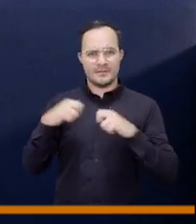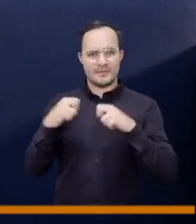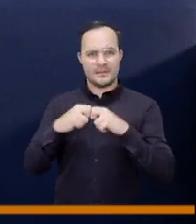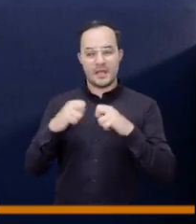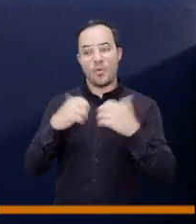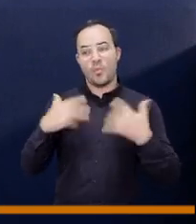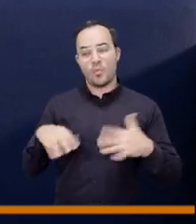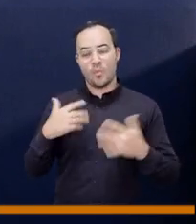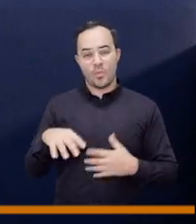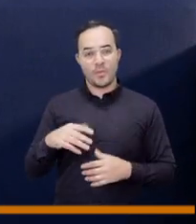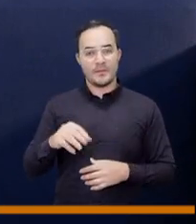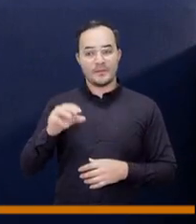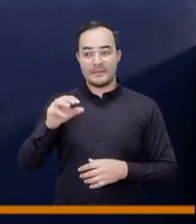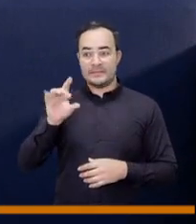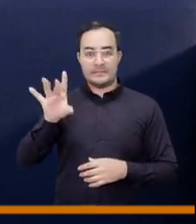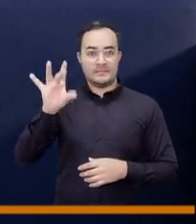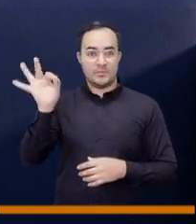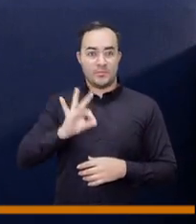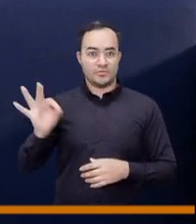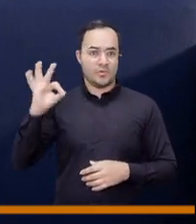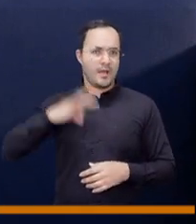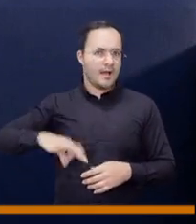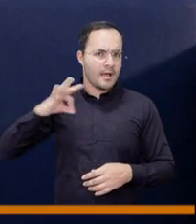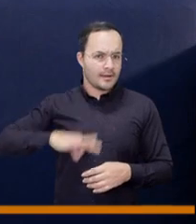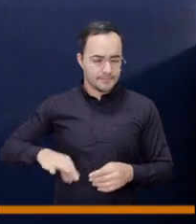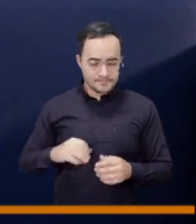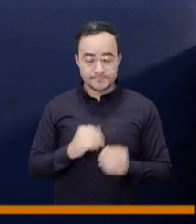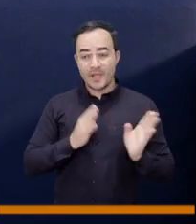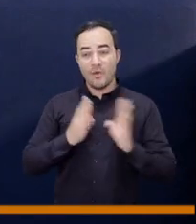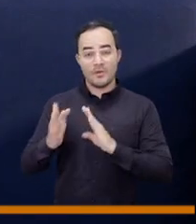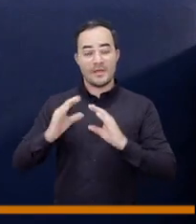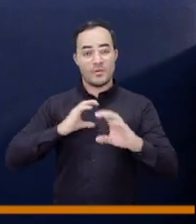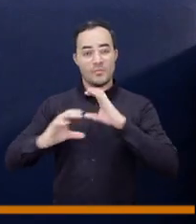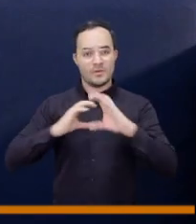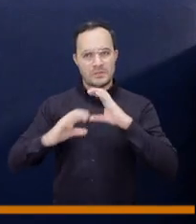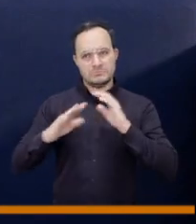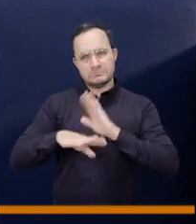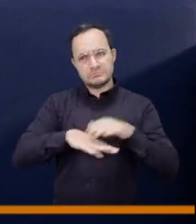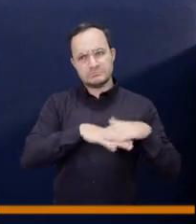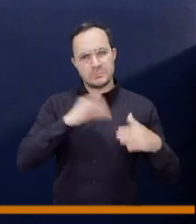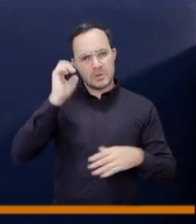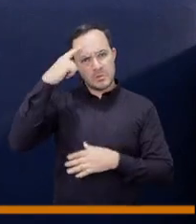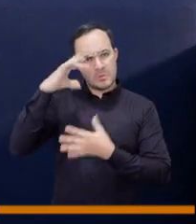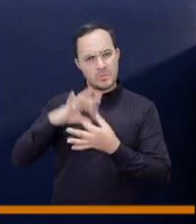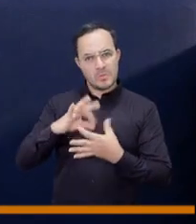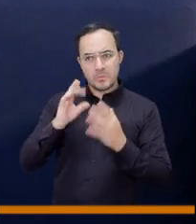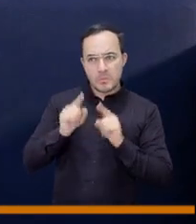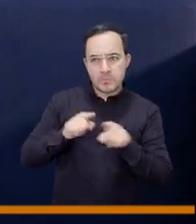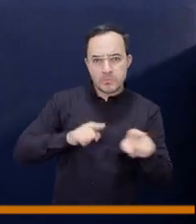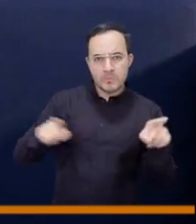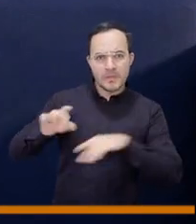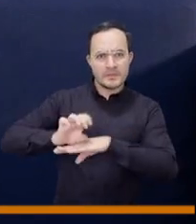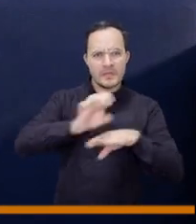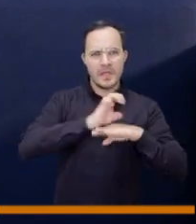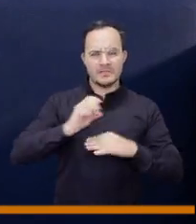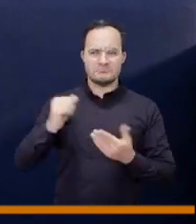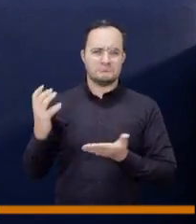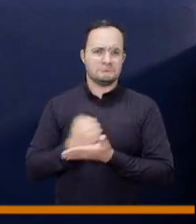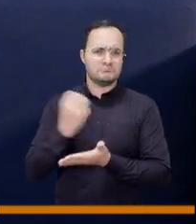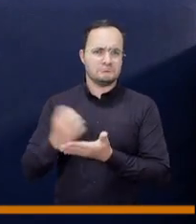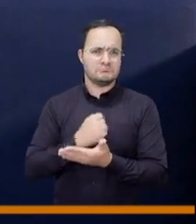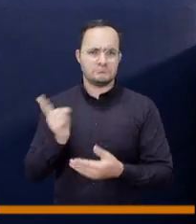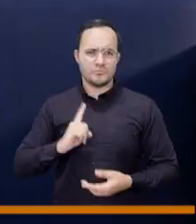renta el 15% mientras que hoy en el ejercicio de telecomunicaciones que no es un negocio para el sector público